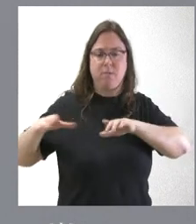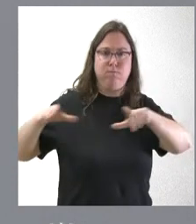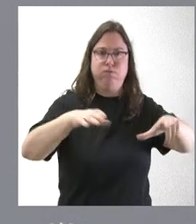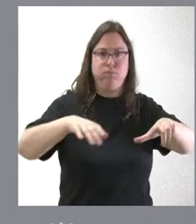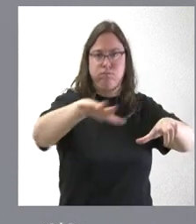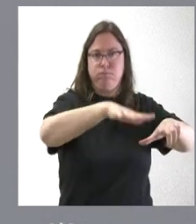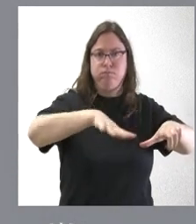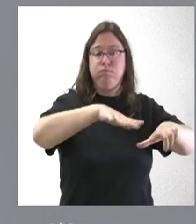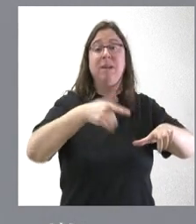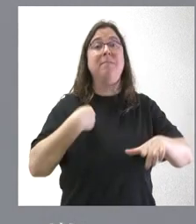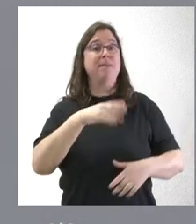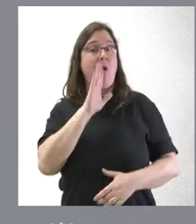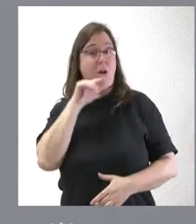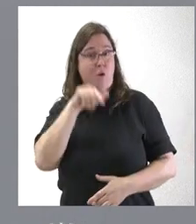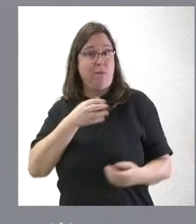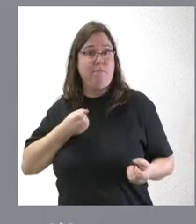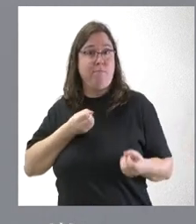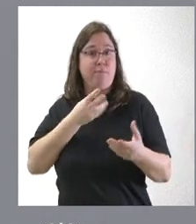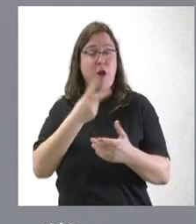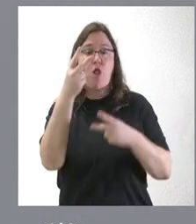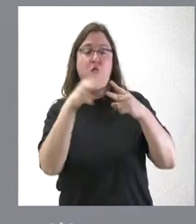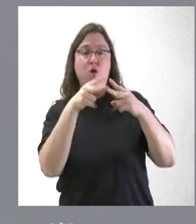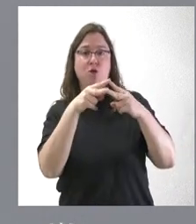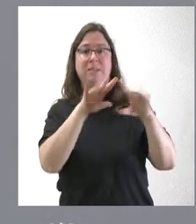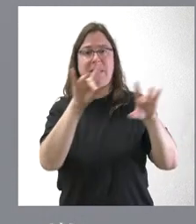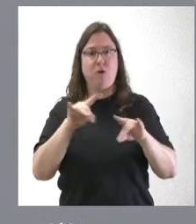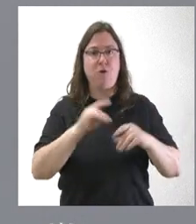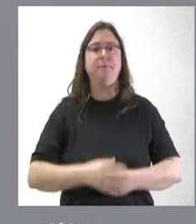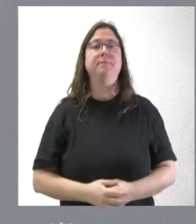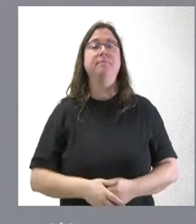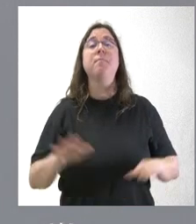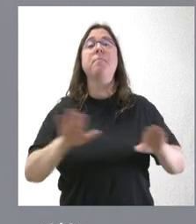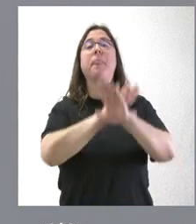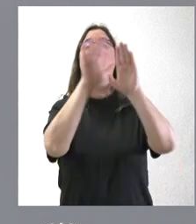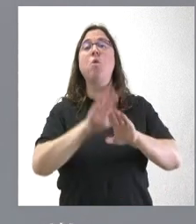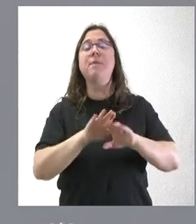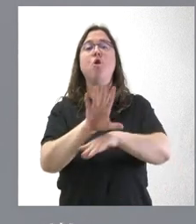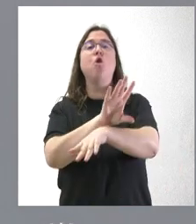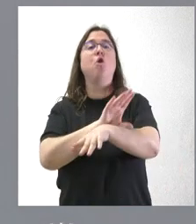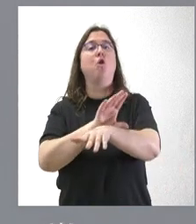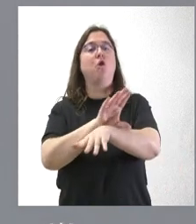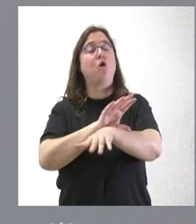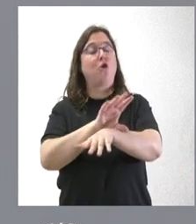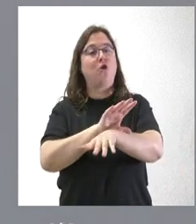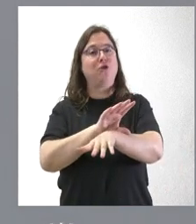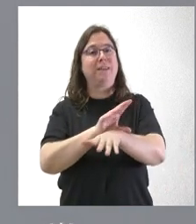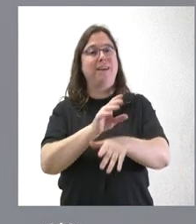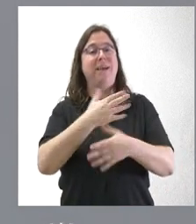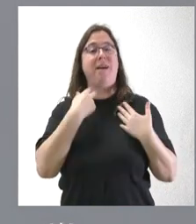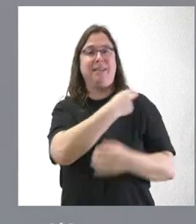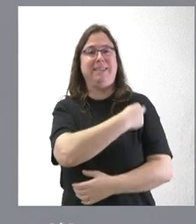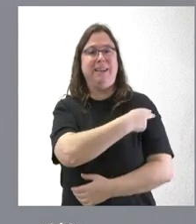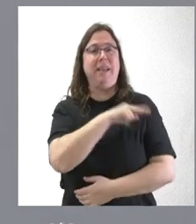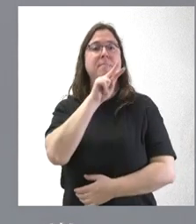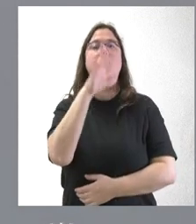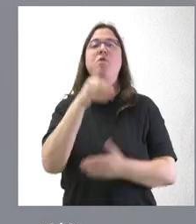incluyendo las que hemos dicho hoy en estos dos ámbitos territoriales. Y, finalmente, la Consejería de Sanidad aprueba una partida de 24 millones de euros